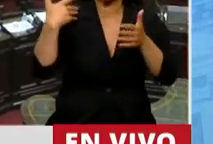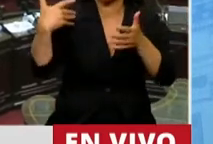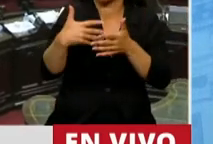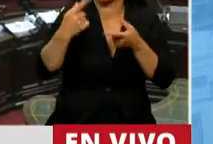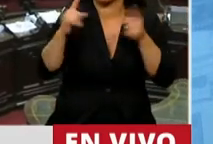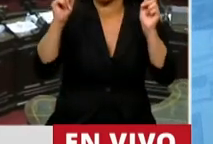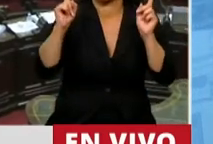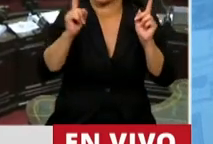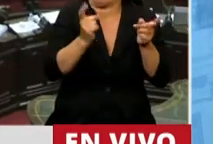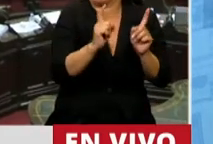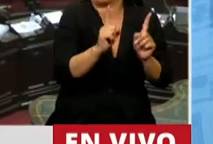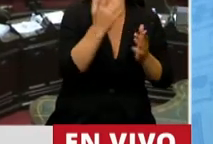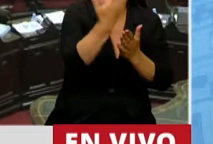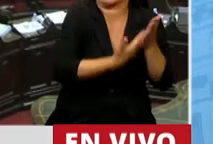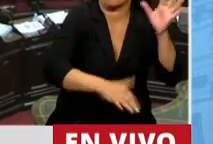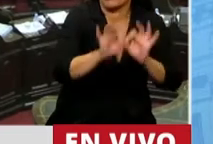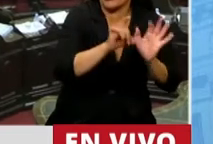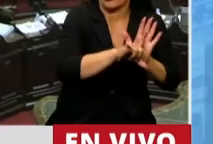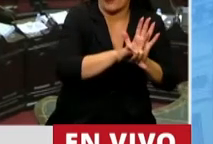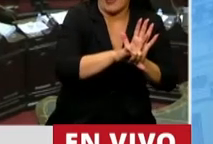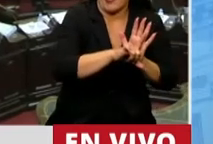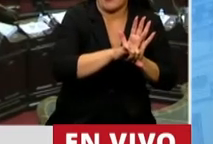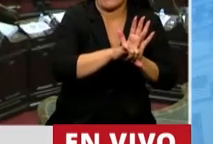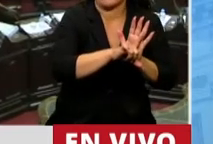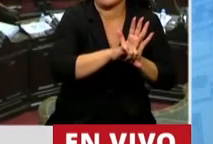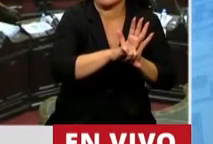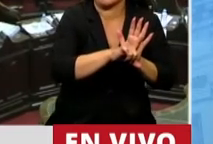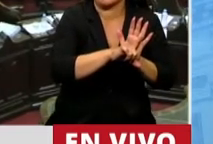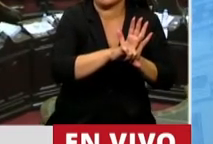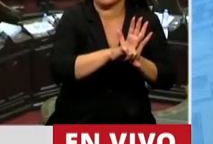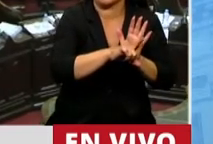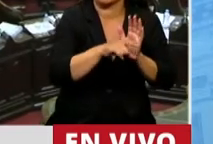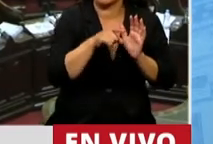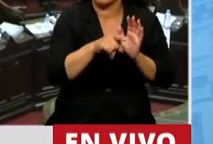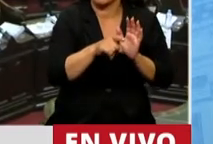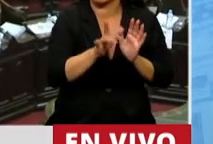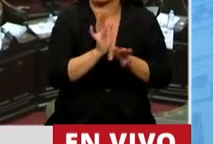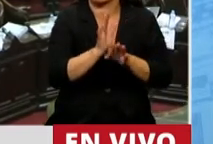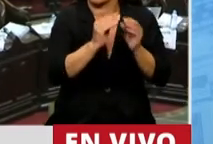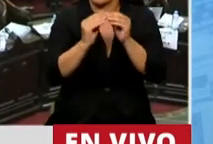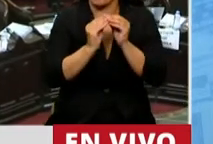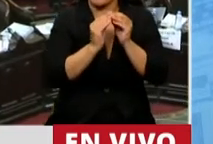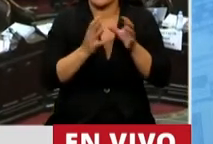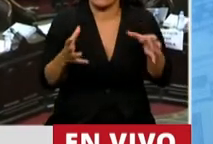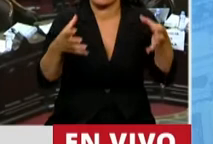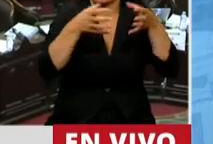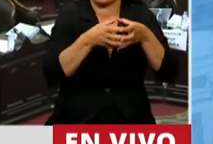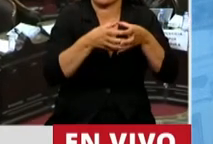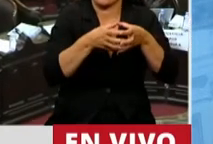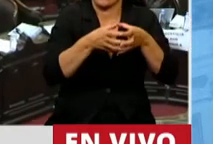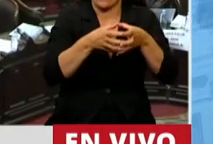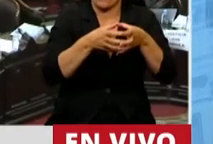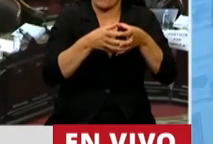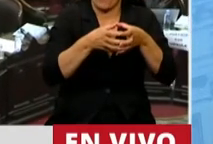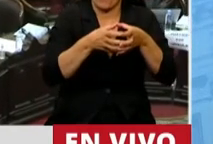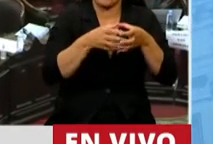ni un proyecto de ley que con un grupo de compañeros de